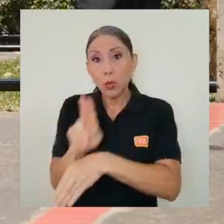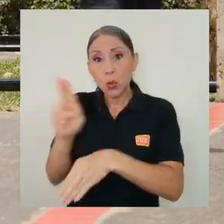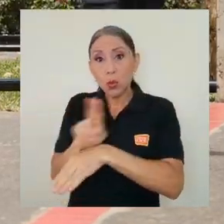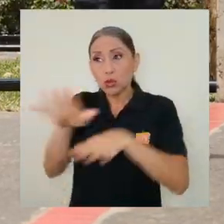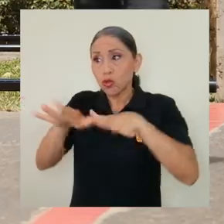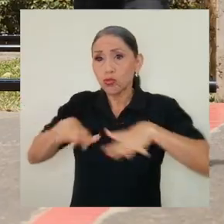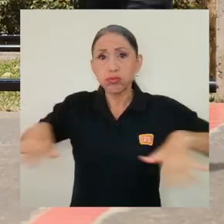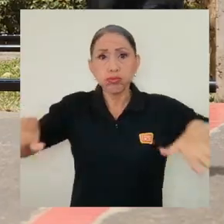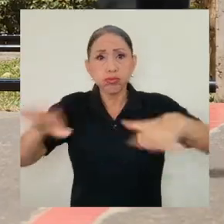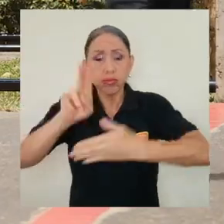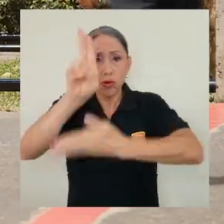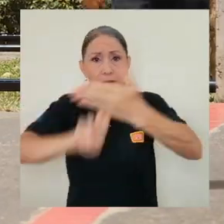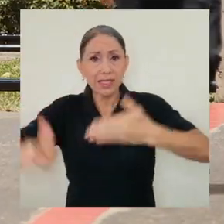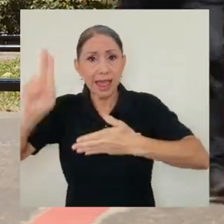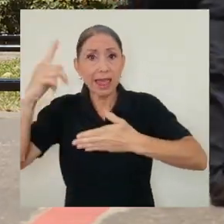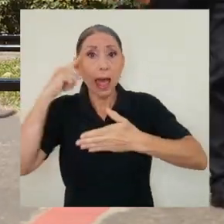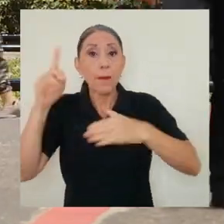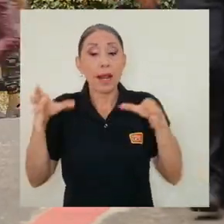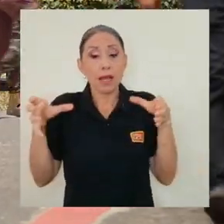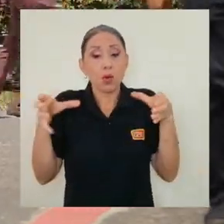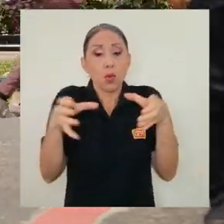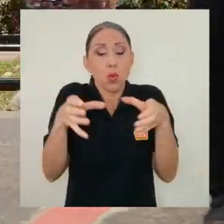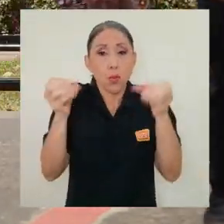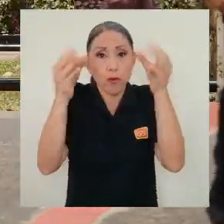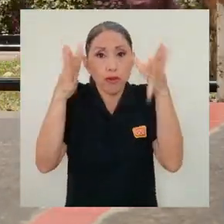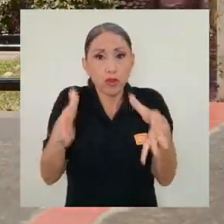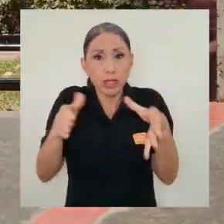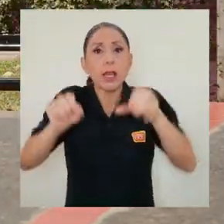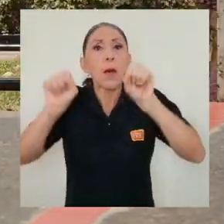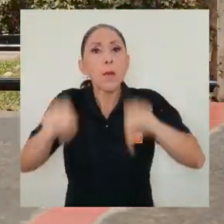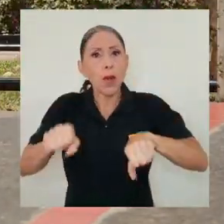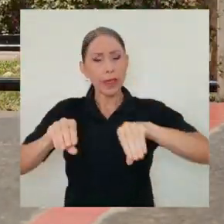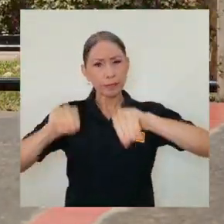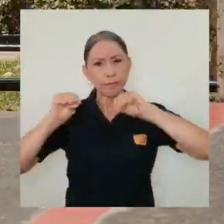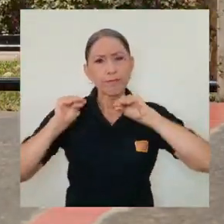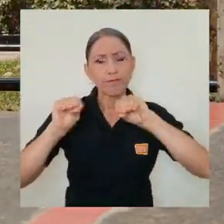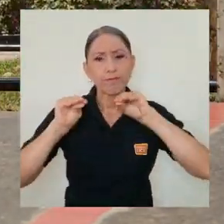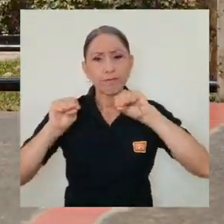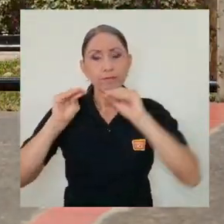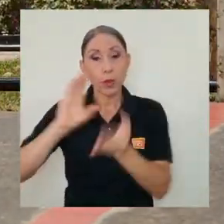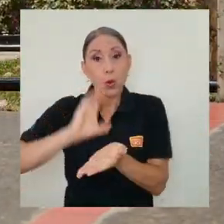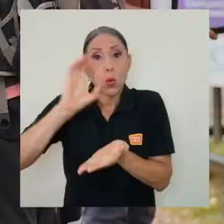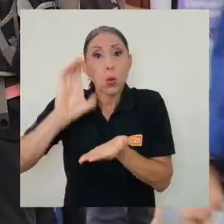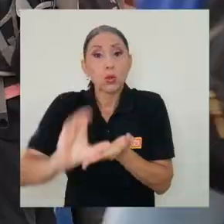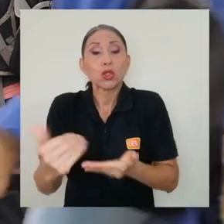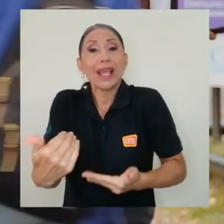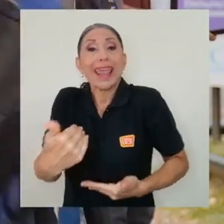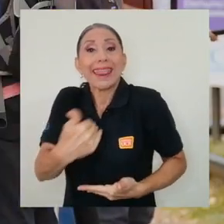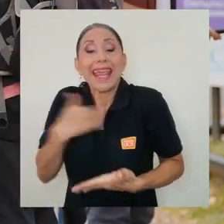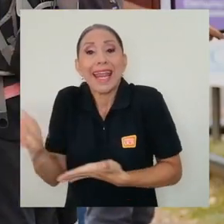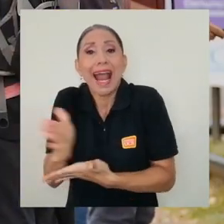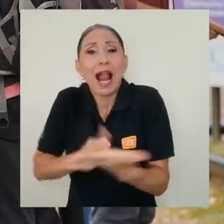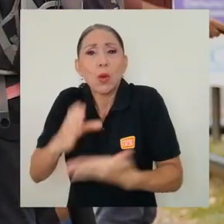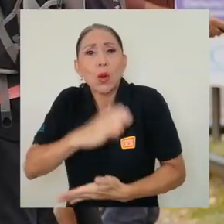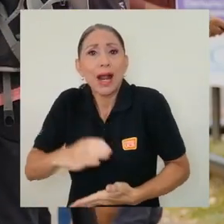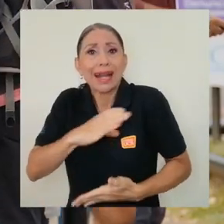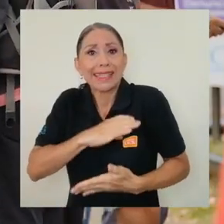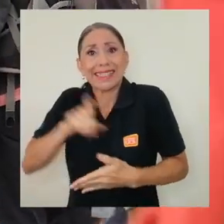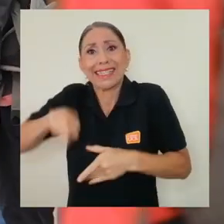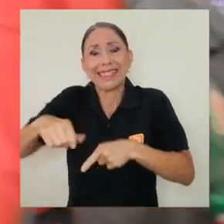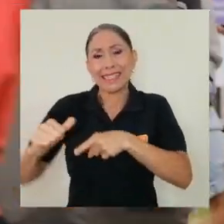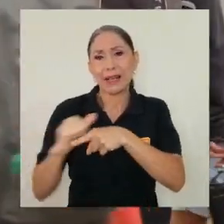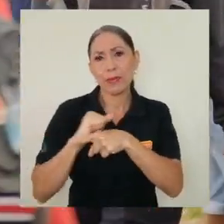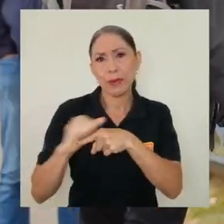instalaciones universitarias para que el cuerpo docente imparta aquellos cursos que poseen algún componente